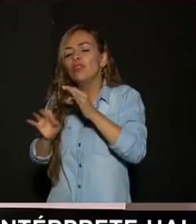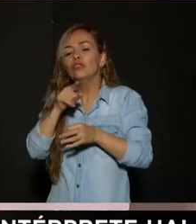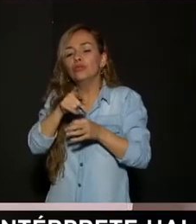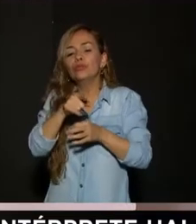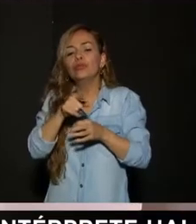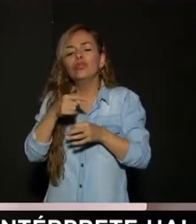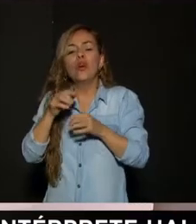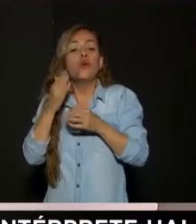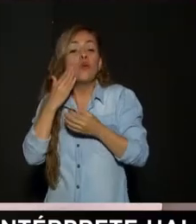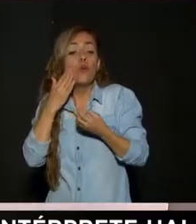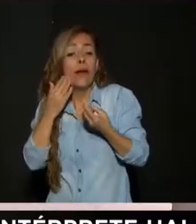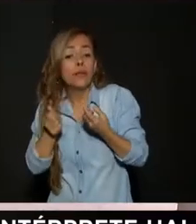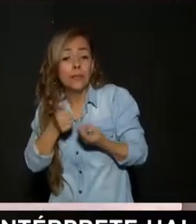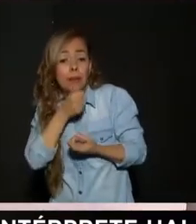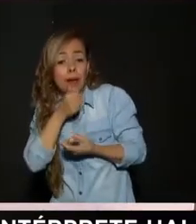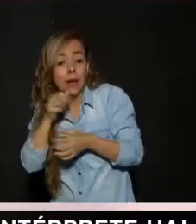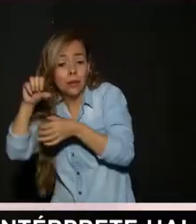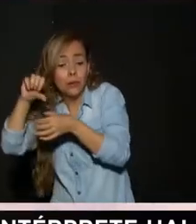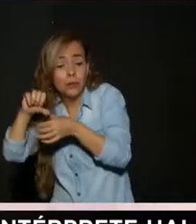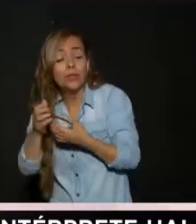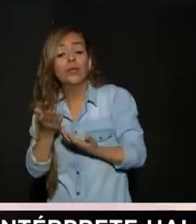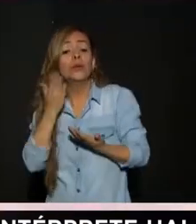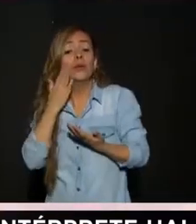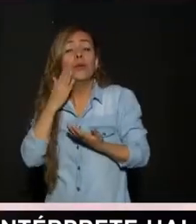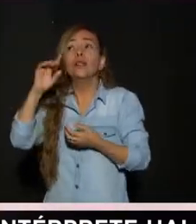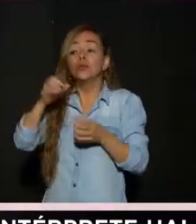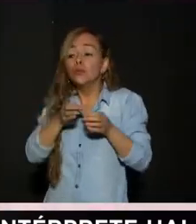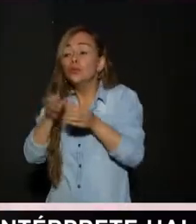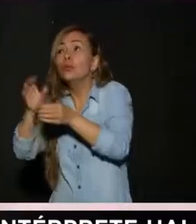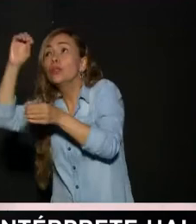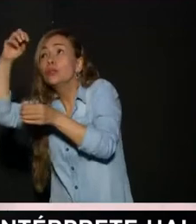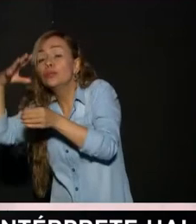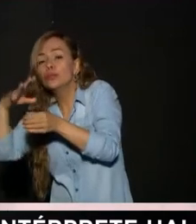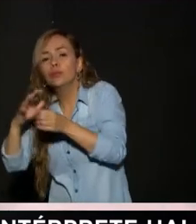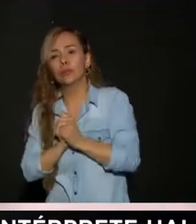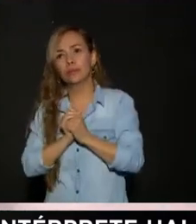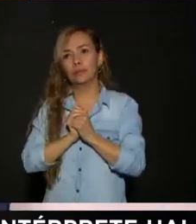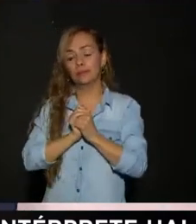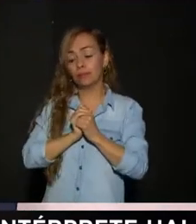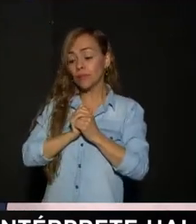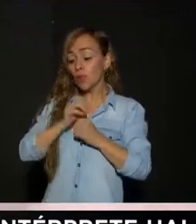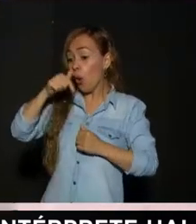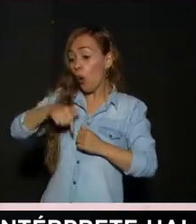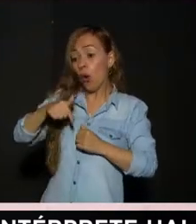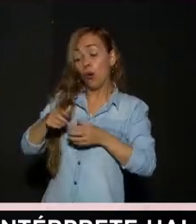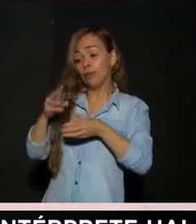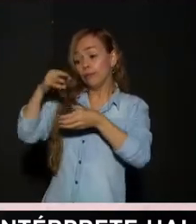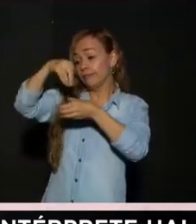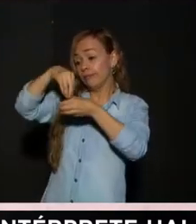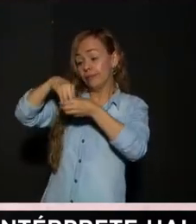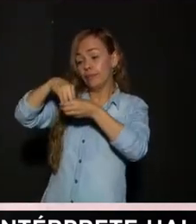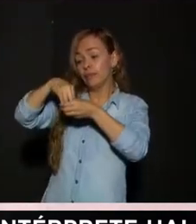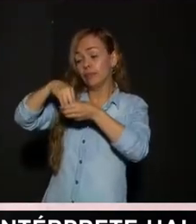Y yo cuando le tengo Que echar agua ¿Cuándo la tengo que sacar Al sol unos minutitos? Como se acabó De sembrar Entonces